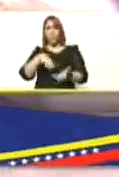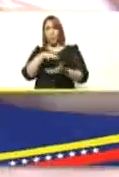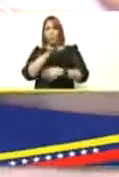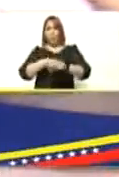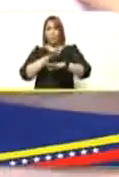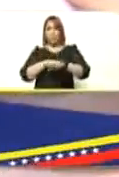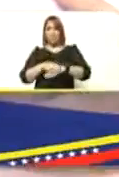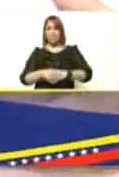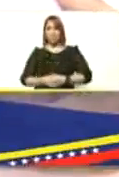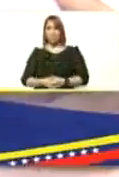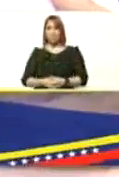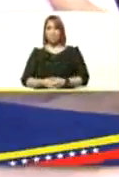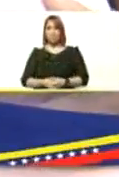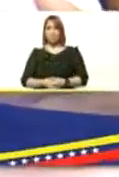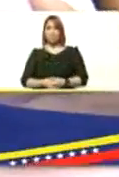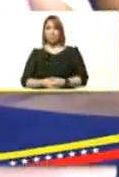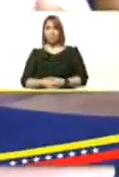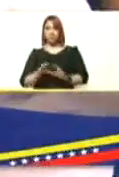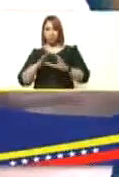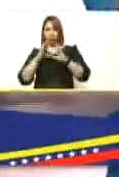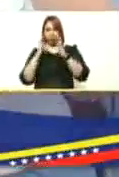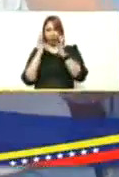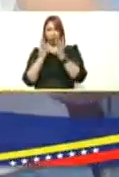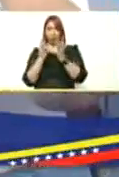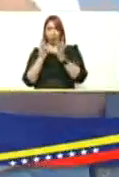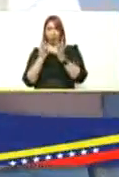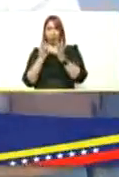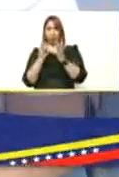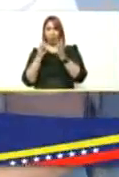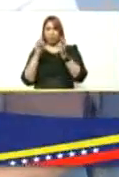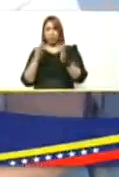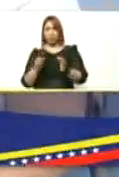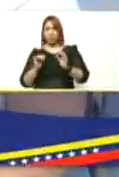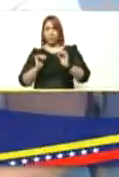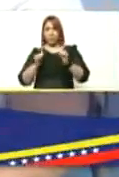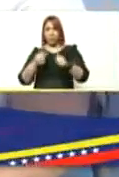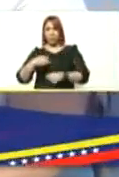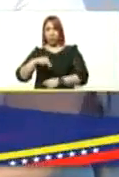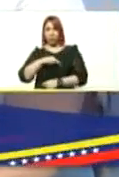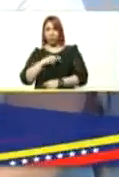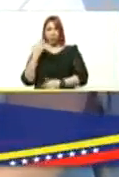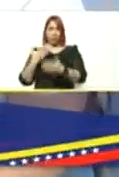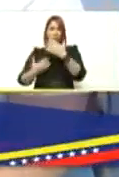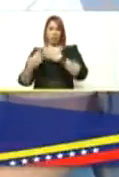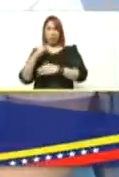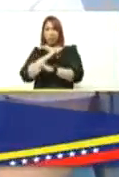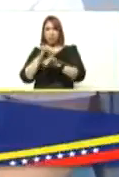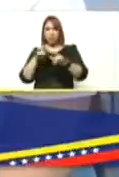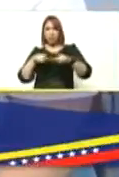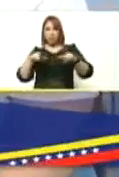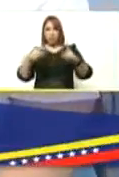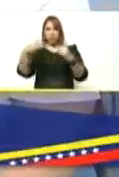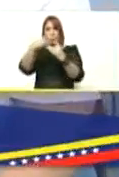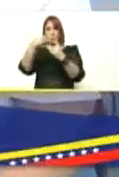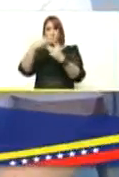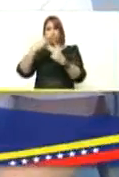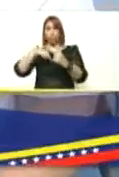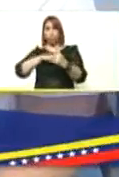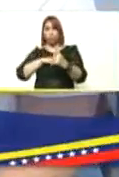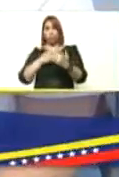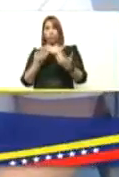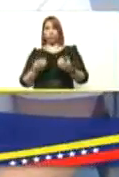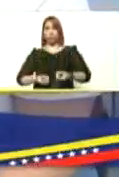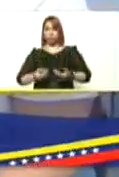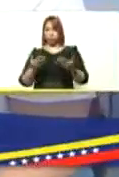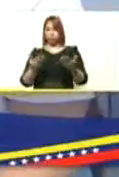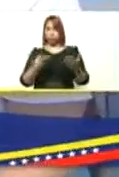que se presentaron aquí y en el mundo y precisamente arrancamos nosotros con aquellos que fueron los pase hoteles empezamos nosotros a recibir